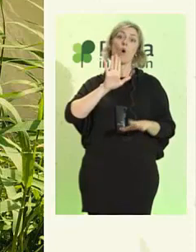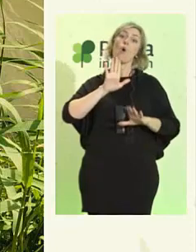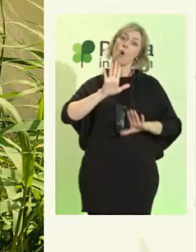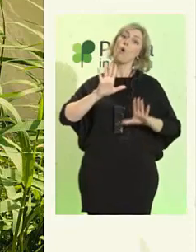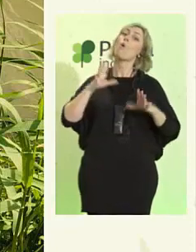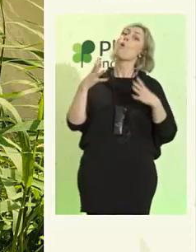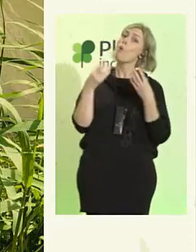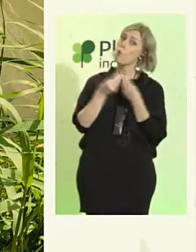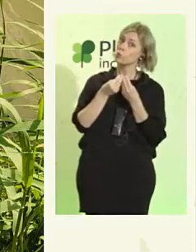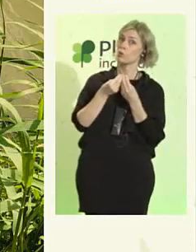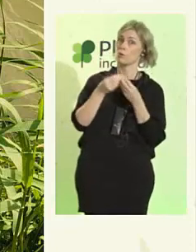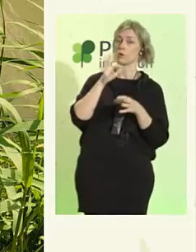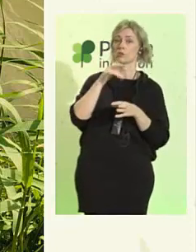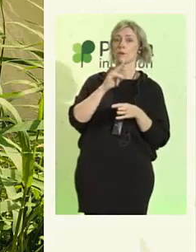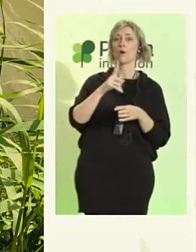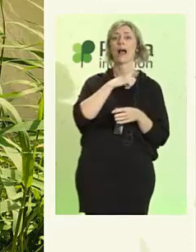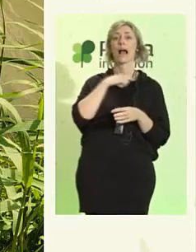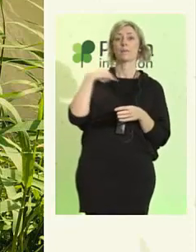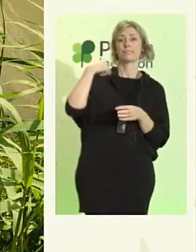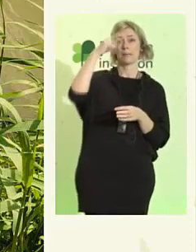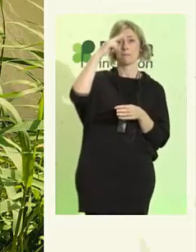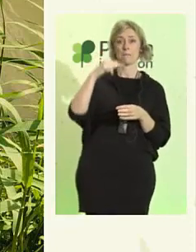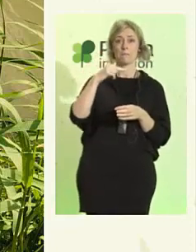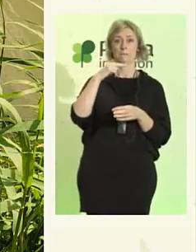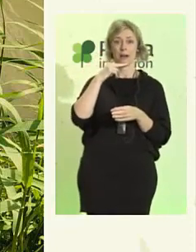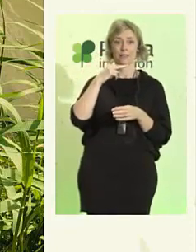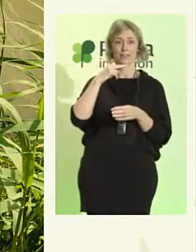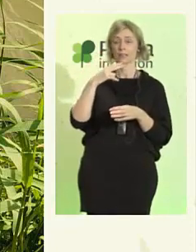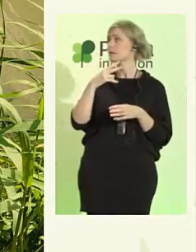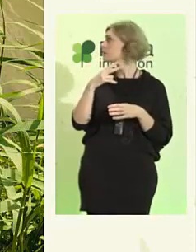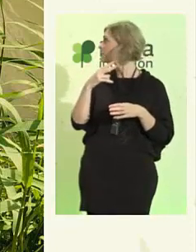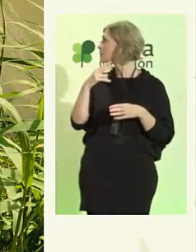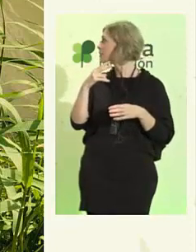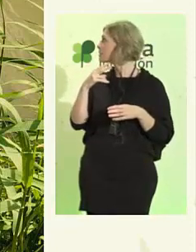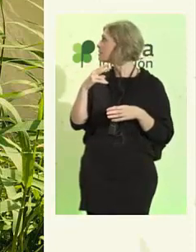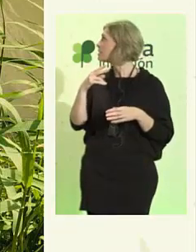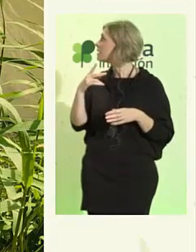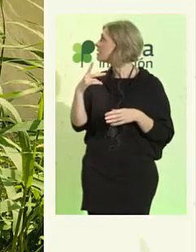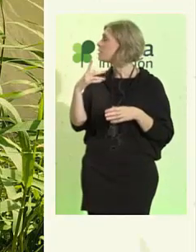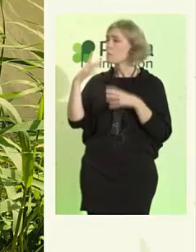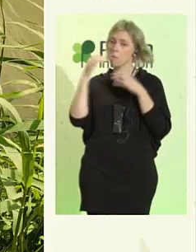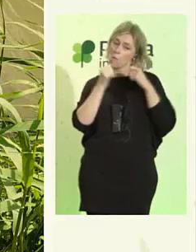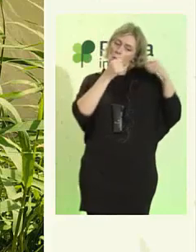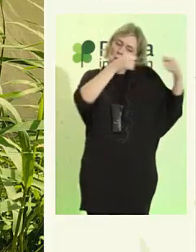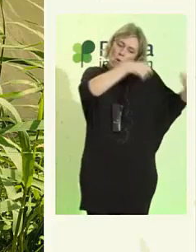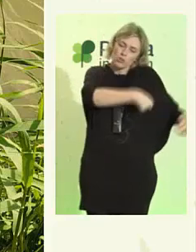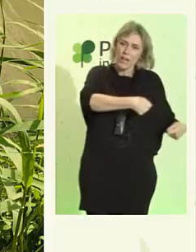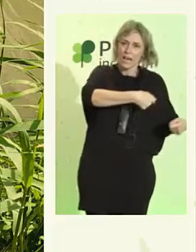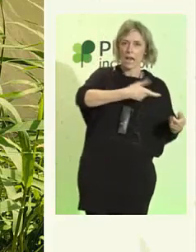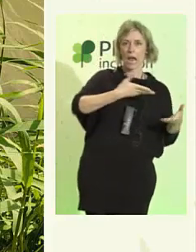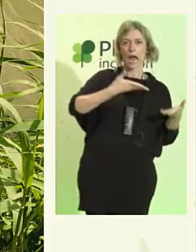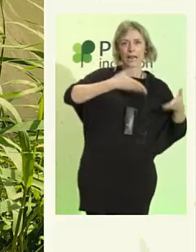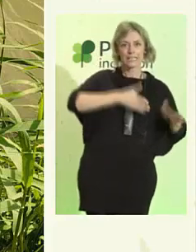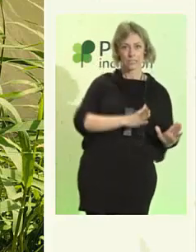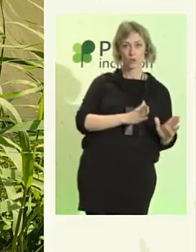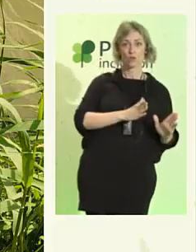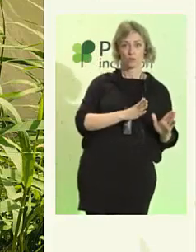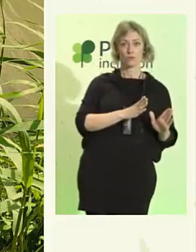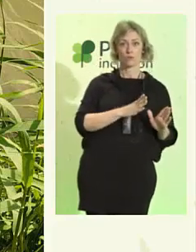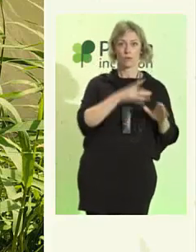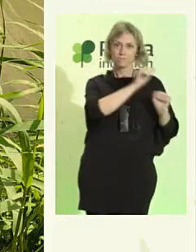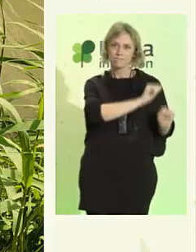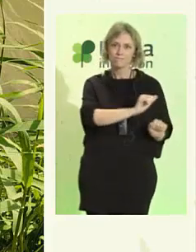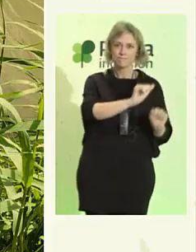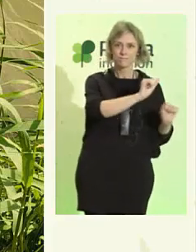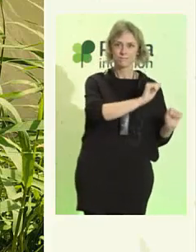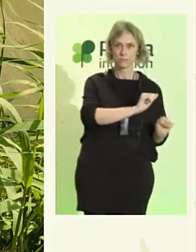protegido por la camiseta de su padre, para mí es una imagen aterradora. Pero al mismo tiempo también es esa vida ordinaria y esa vida cotidiana de la que